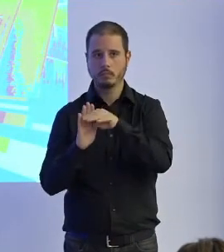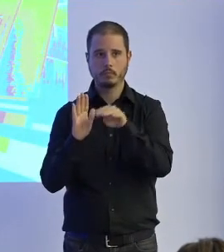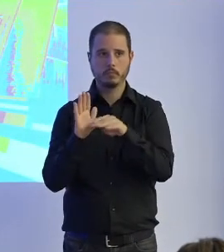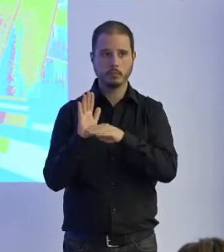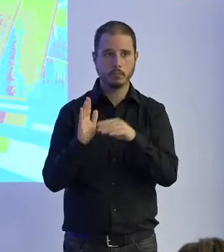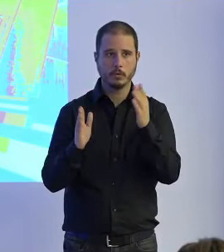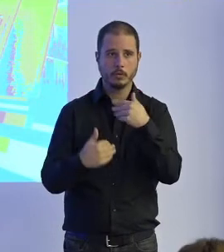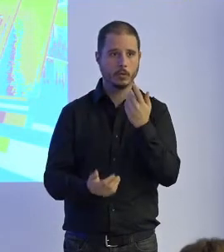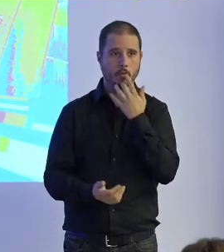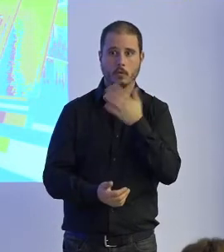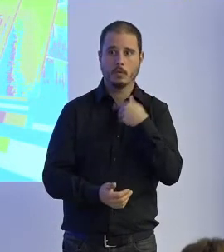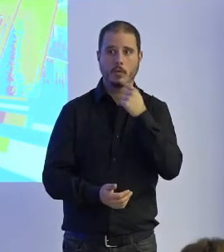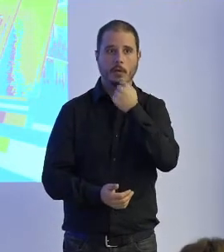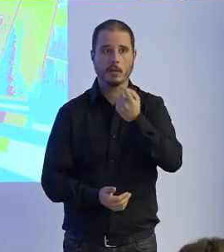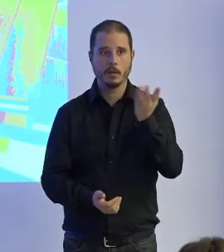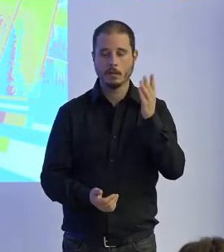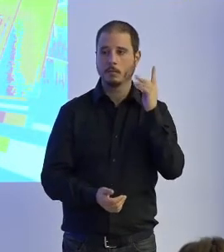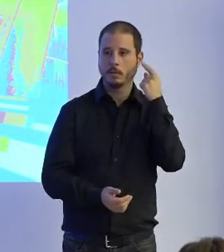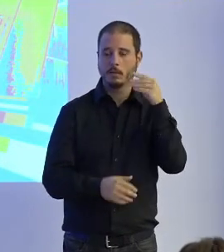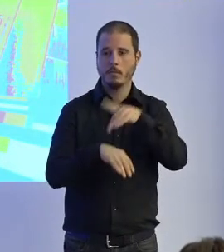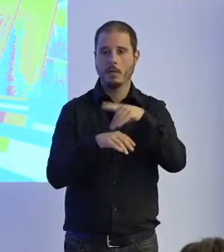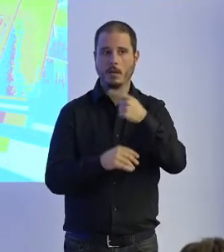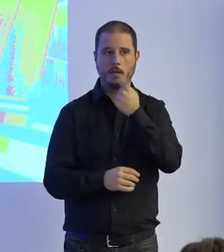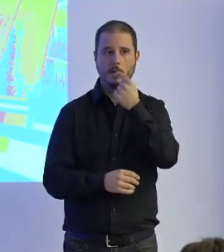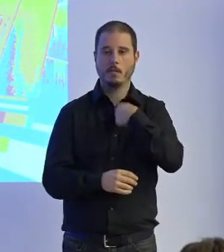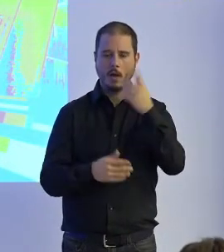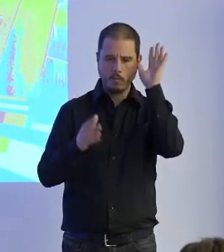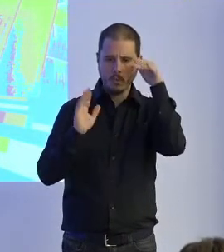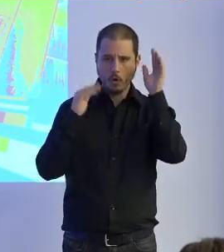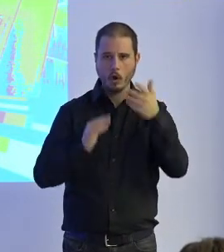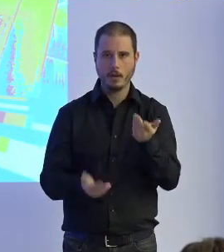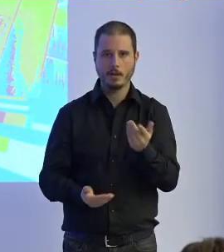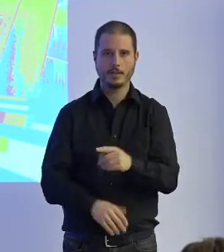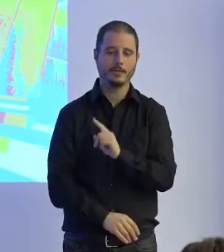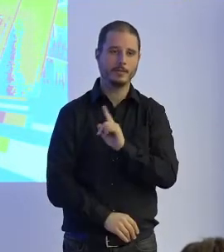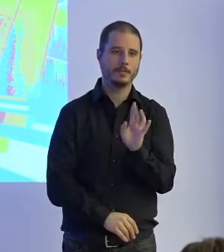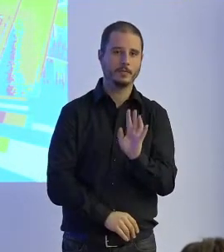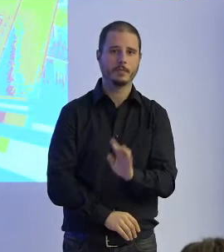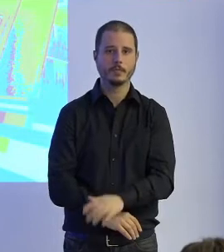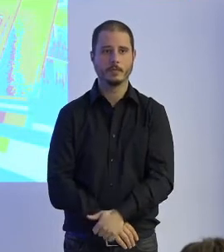tampoco quiero decir porque me van a decir los terapeutas bestia no sé que hay unos